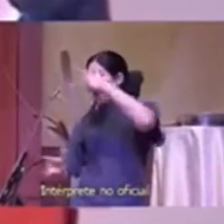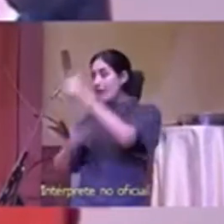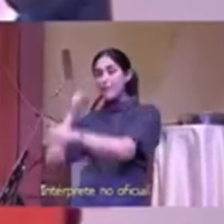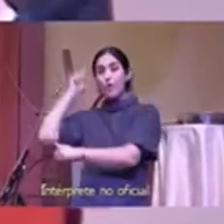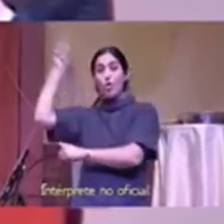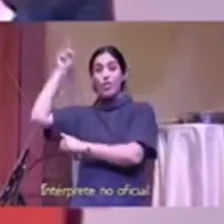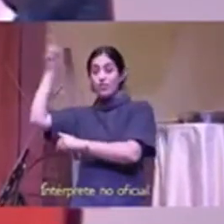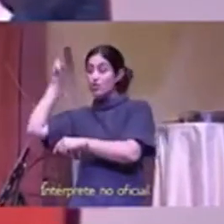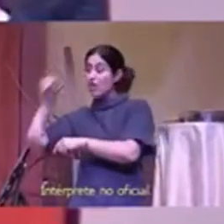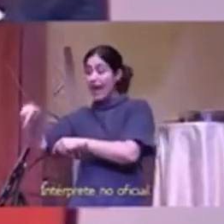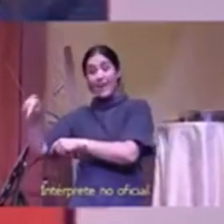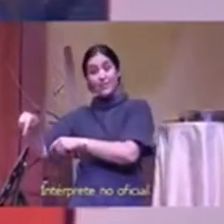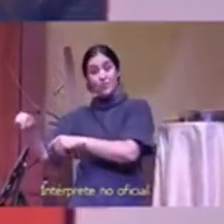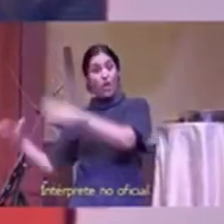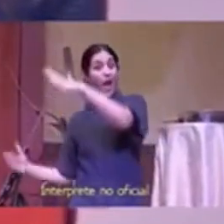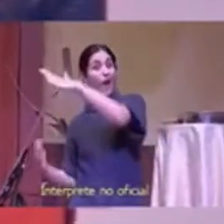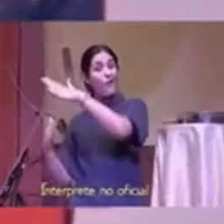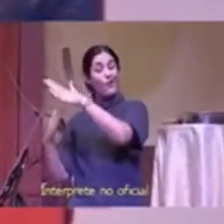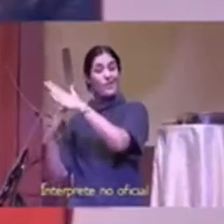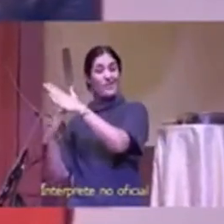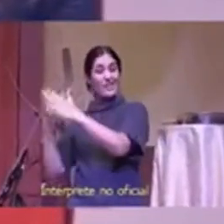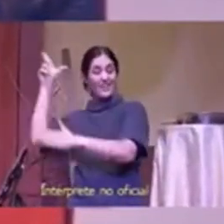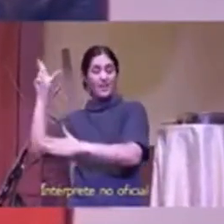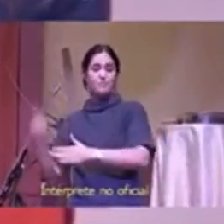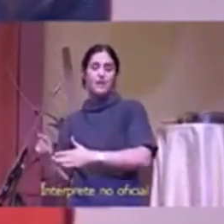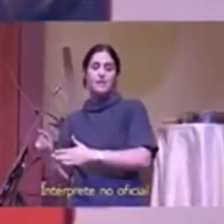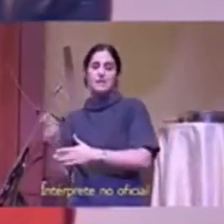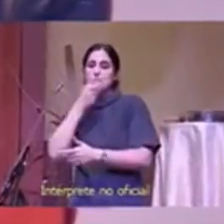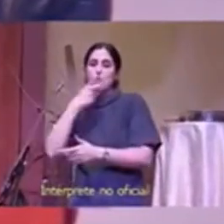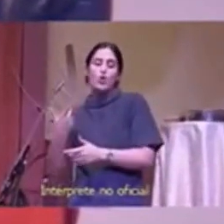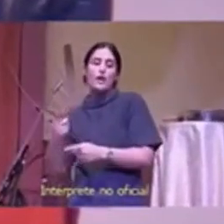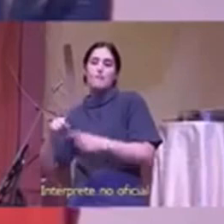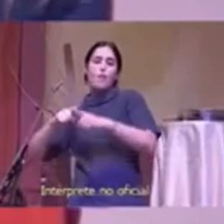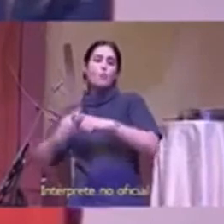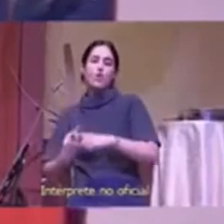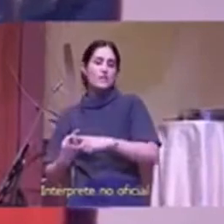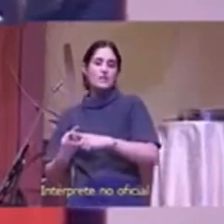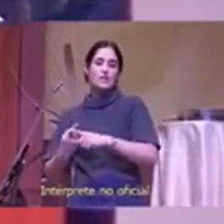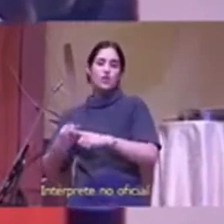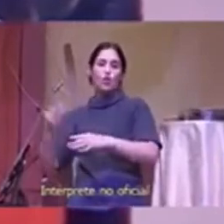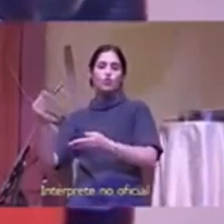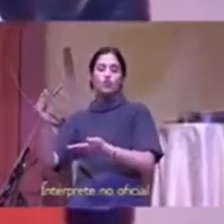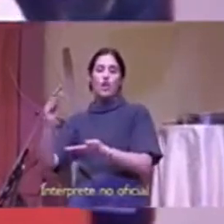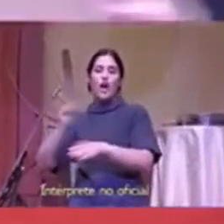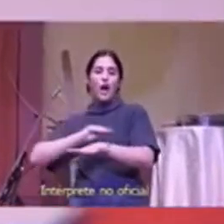empresariales políticos políticos políticos abogados que saben